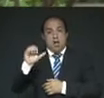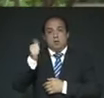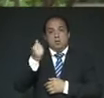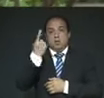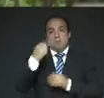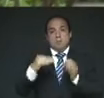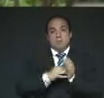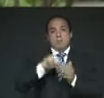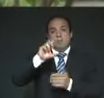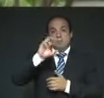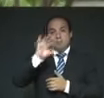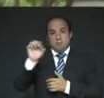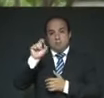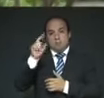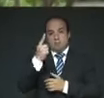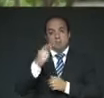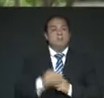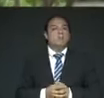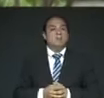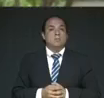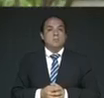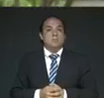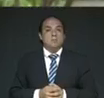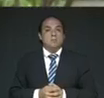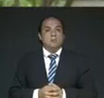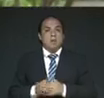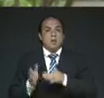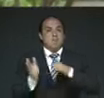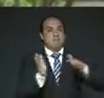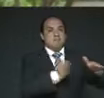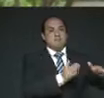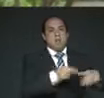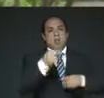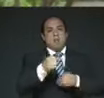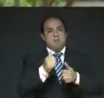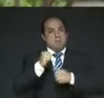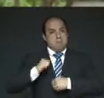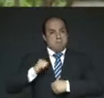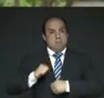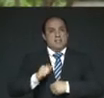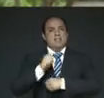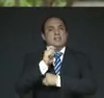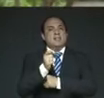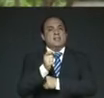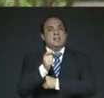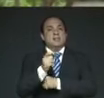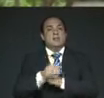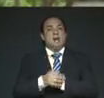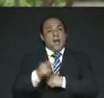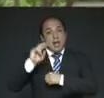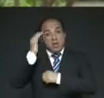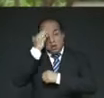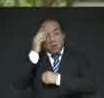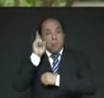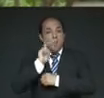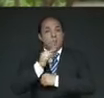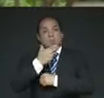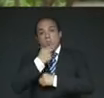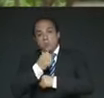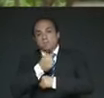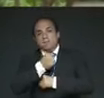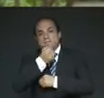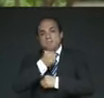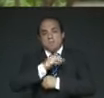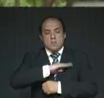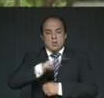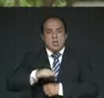1521. Hacer de lado el antiguo noble debe servir para recordar a las ancianas y ancianos que murieron de